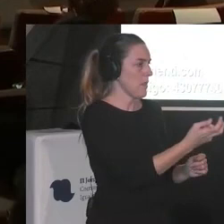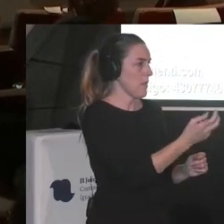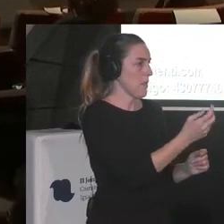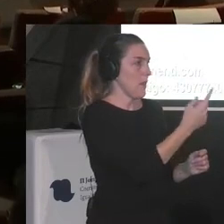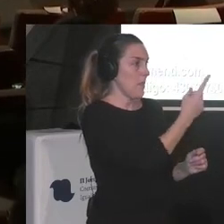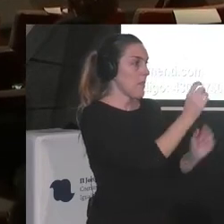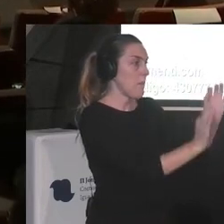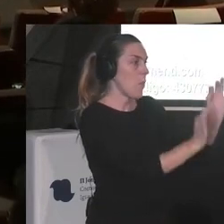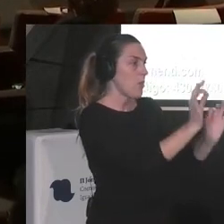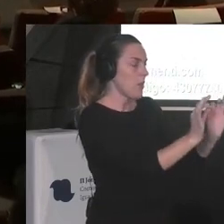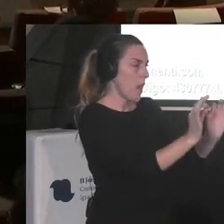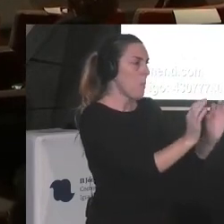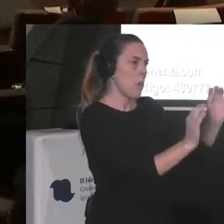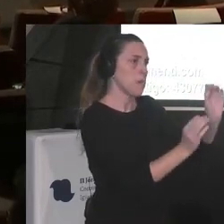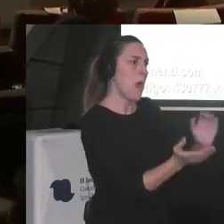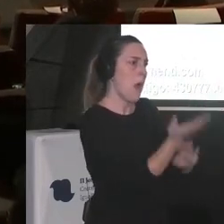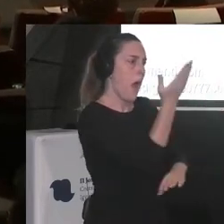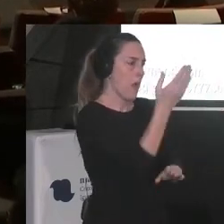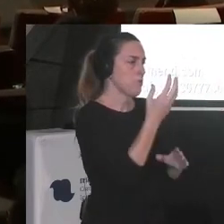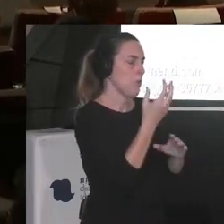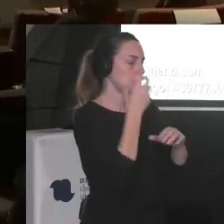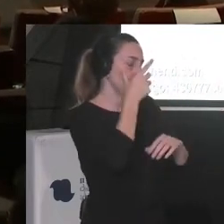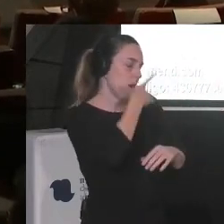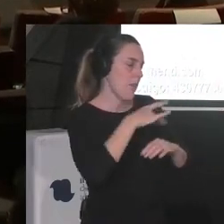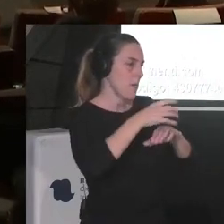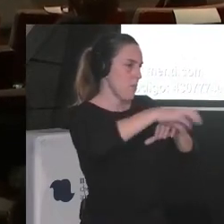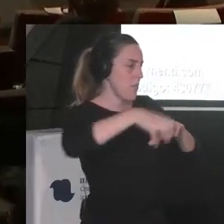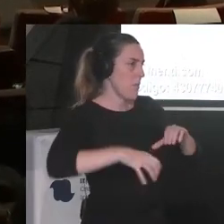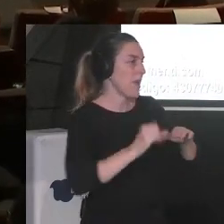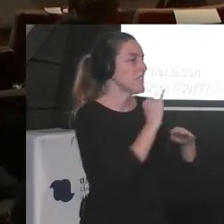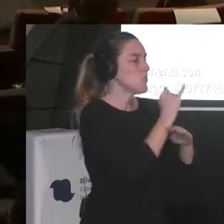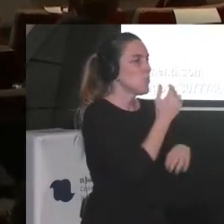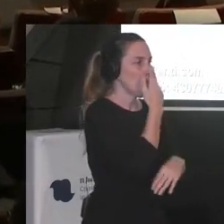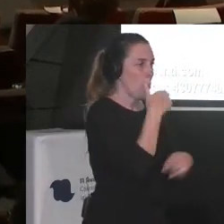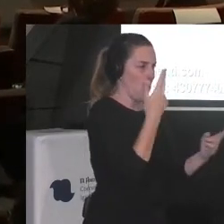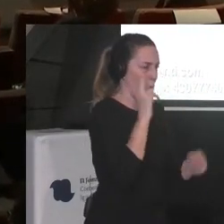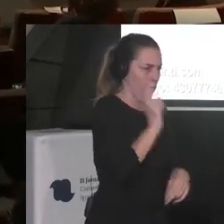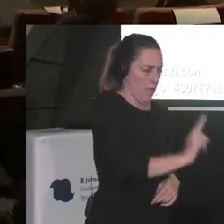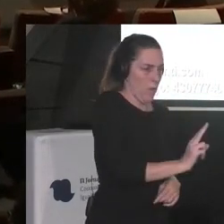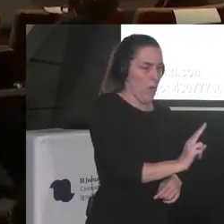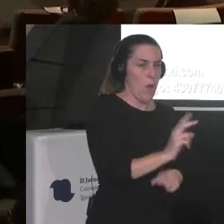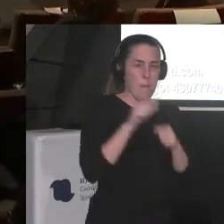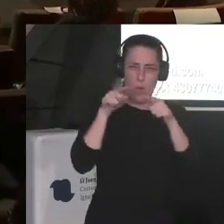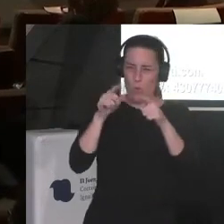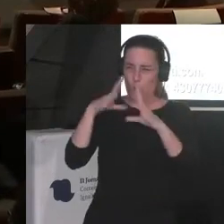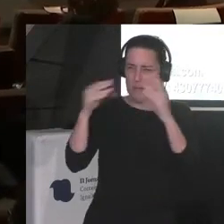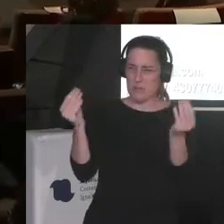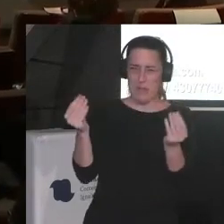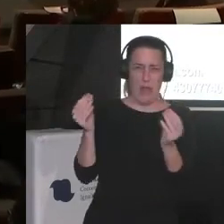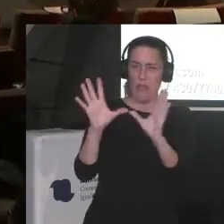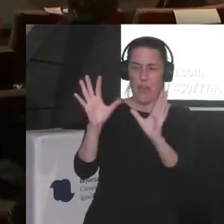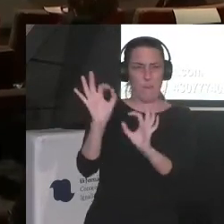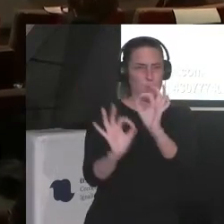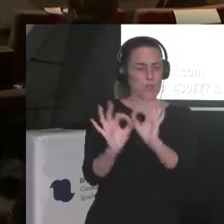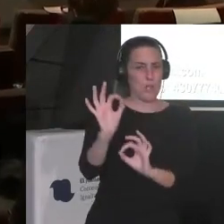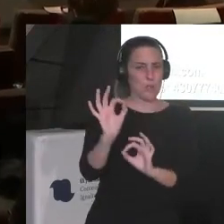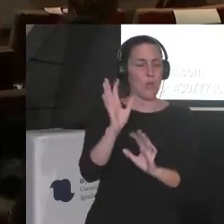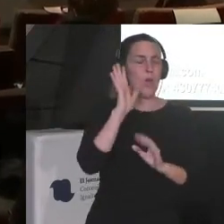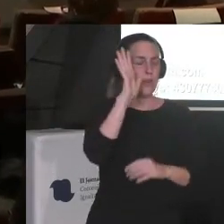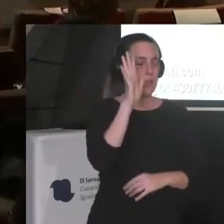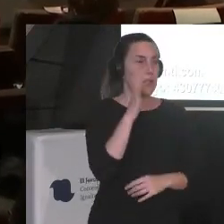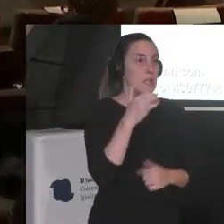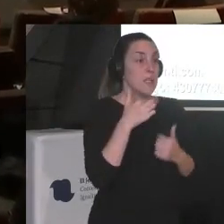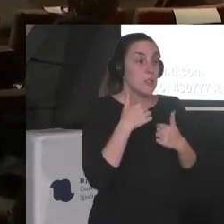cuantitativamente bueno ahora están en un instituto público pero bueno lo mismo entonces no está llegando yo desde mi punto de vista si puedo siempre